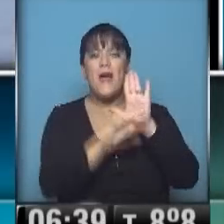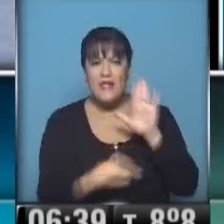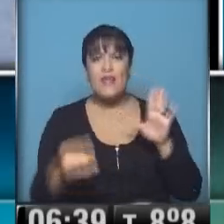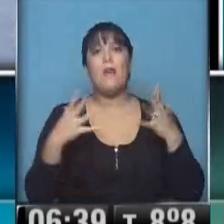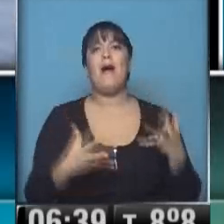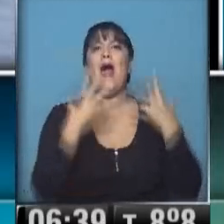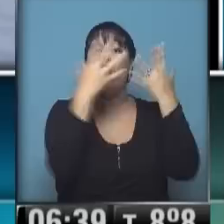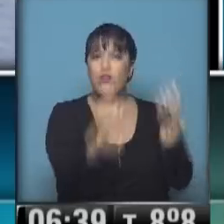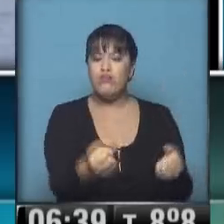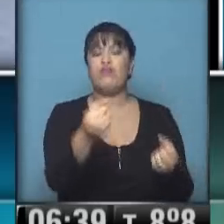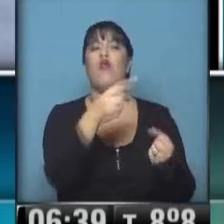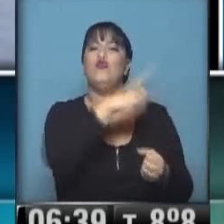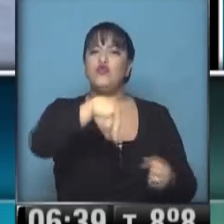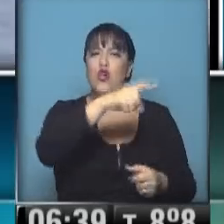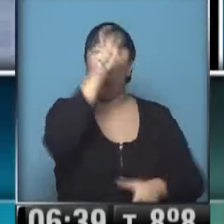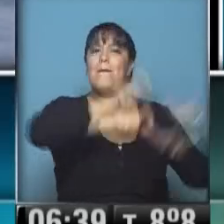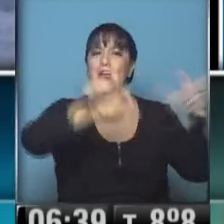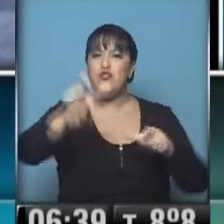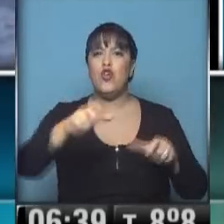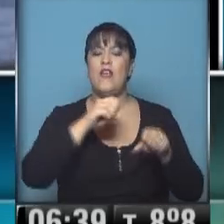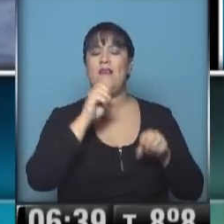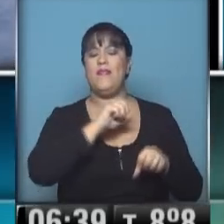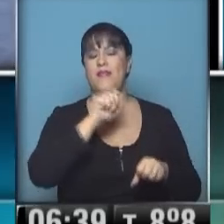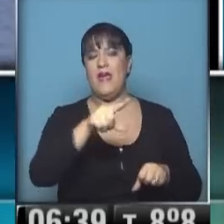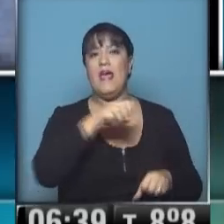productores agropecuarios con esta contingencia, dijo.